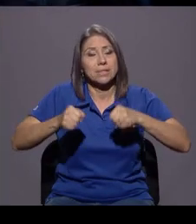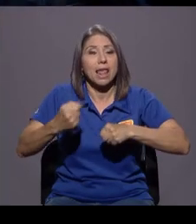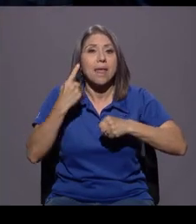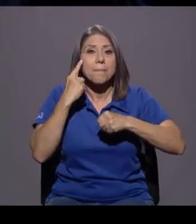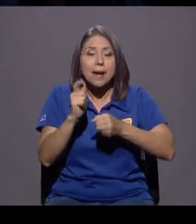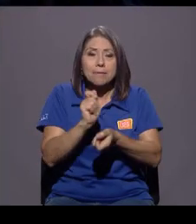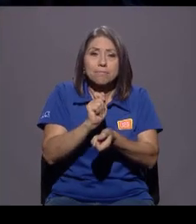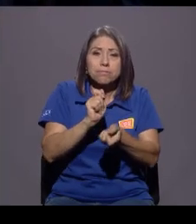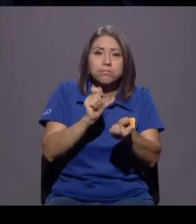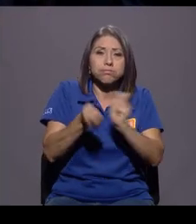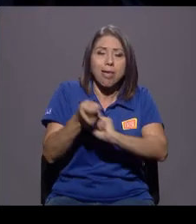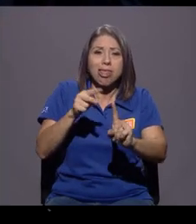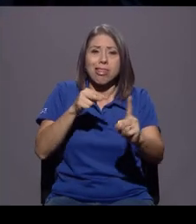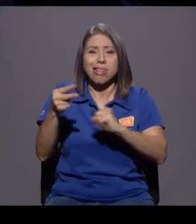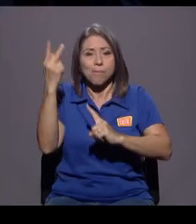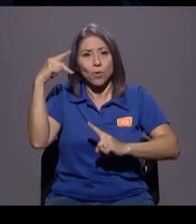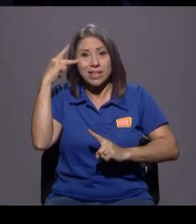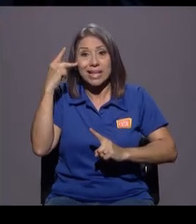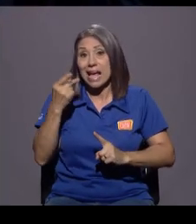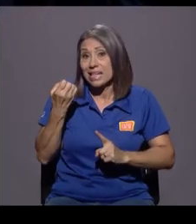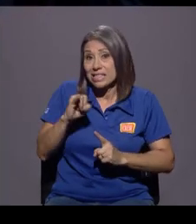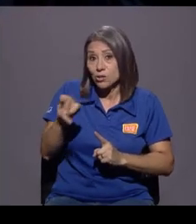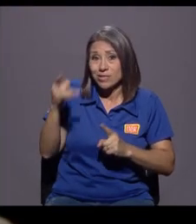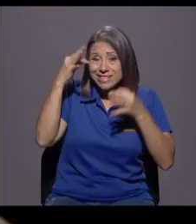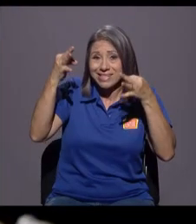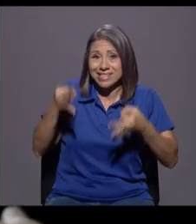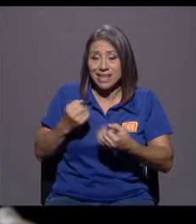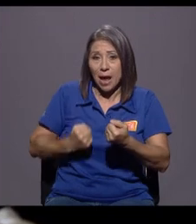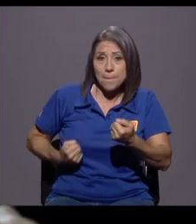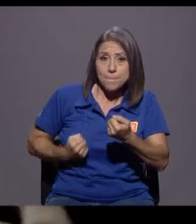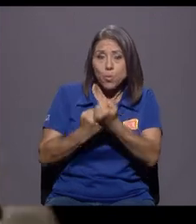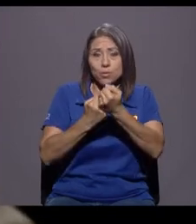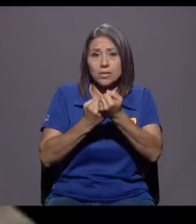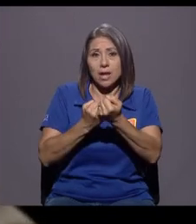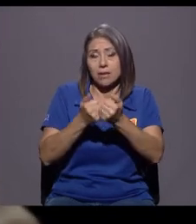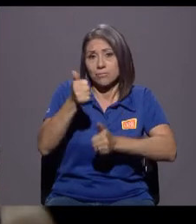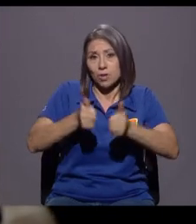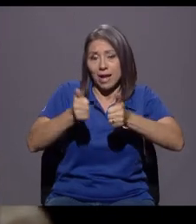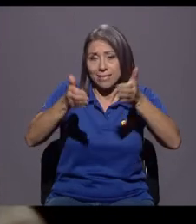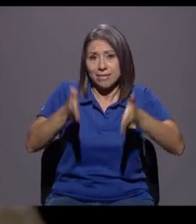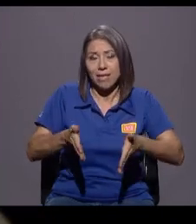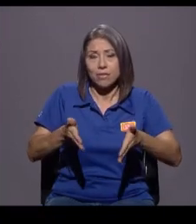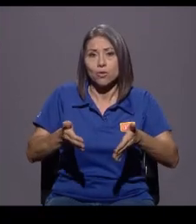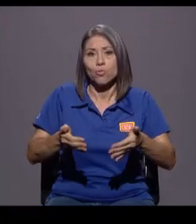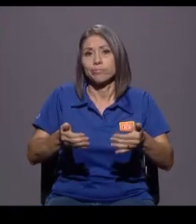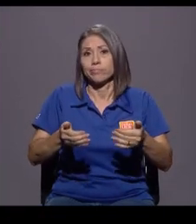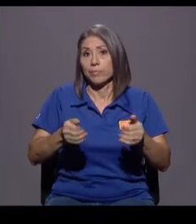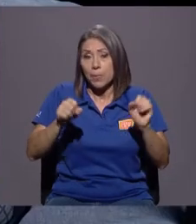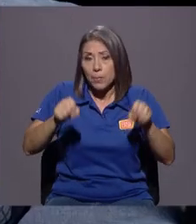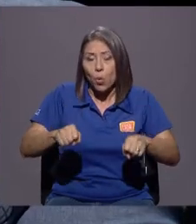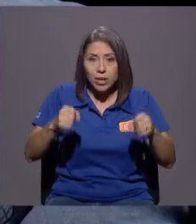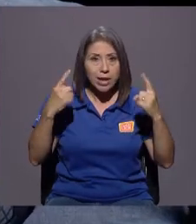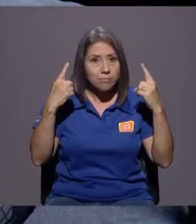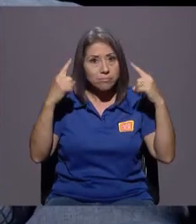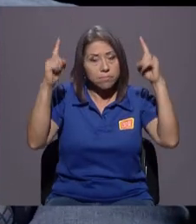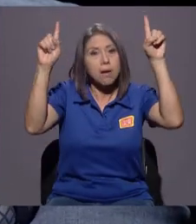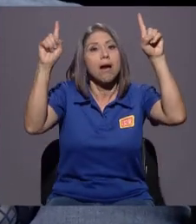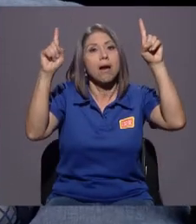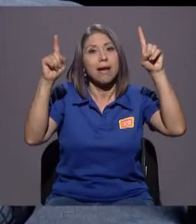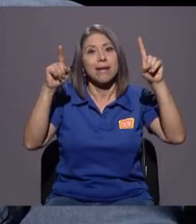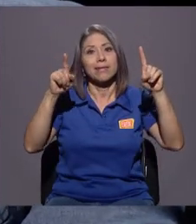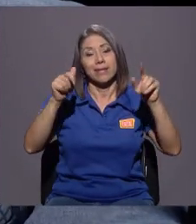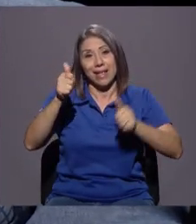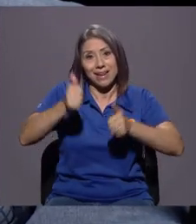repente, si ustedes deciden apoyar a algún candidato, eso podría tener, de algún modo, un éxito de parte del candidato que